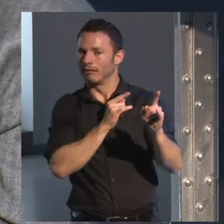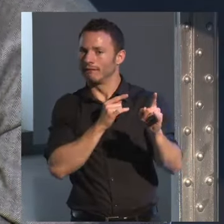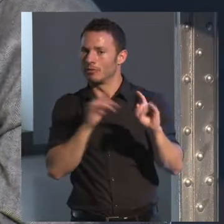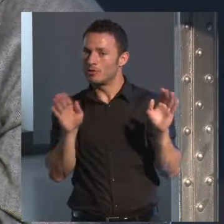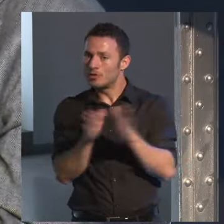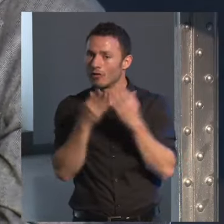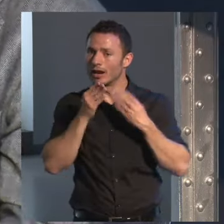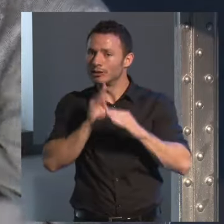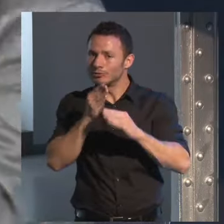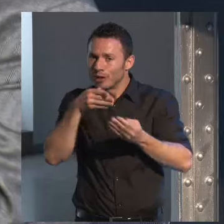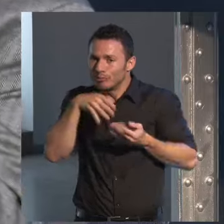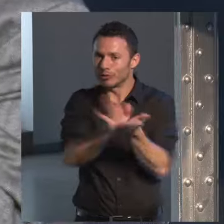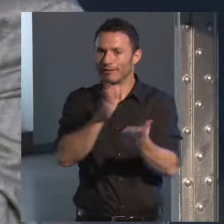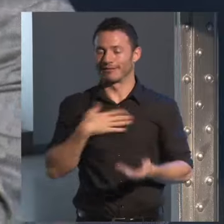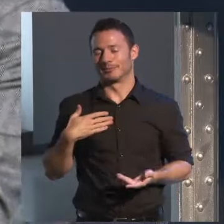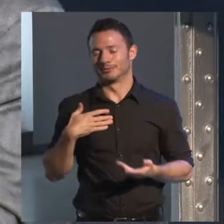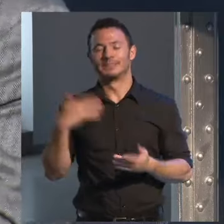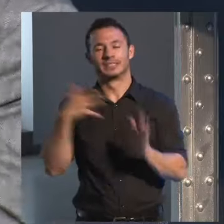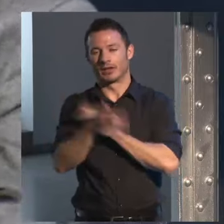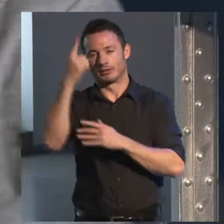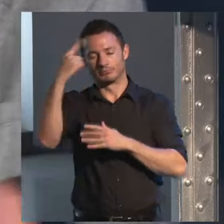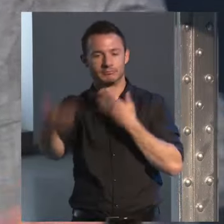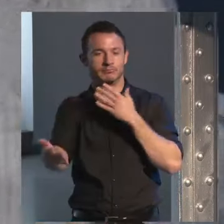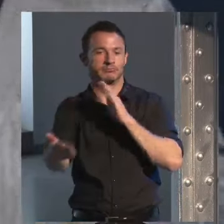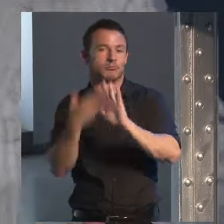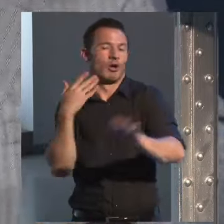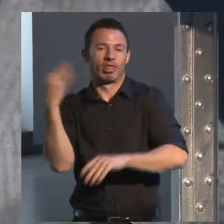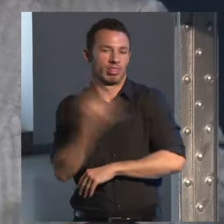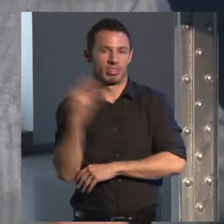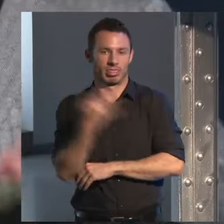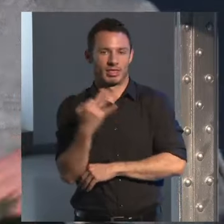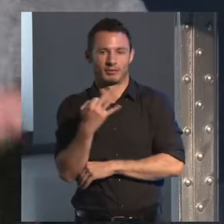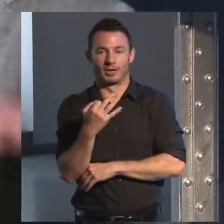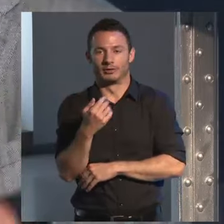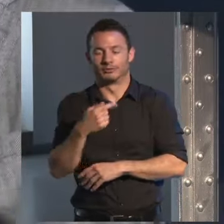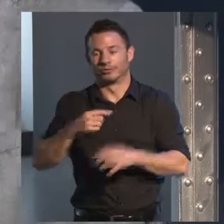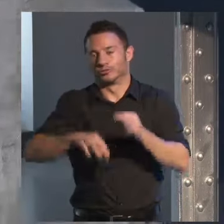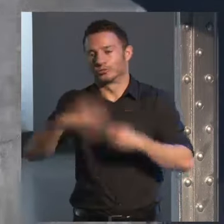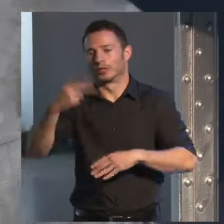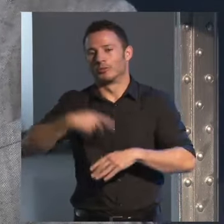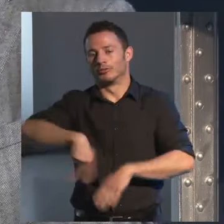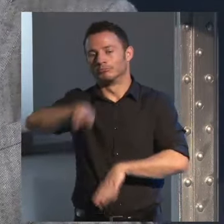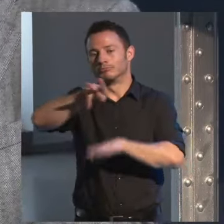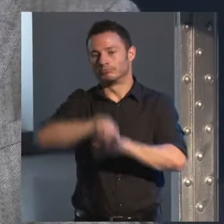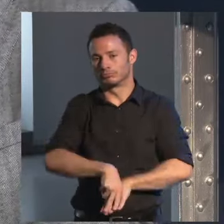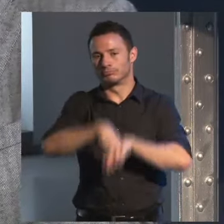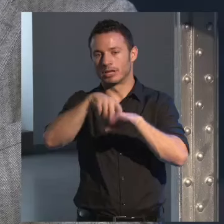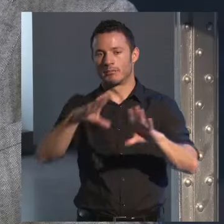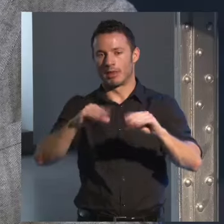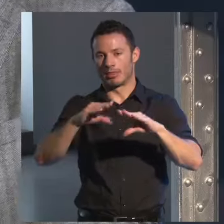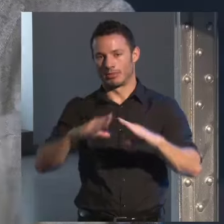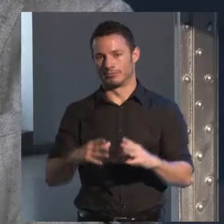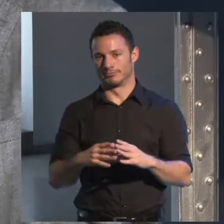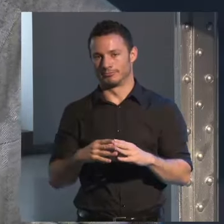esto yo tuve caí en la cama blanda caí en la cama elástica pero creo que